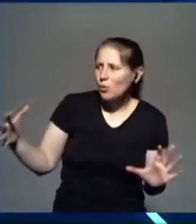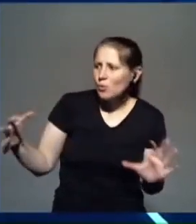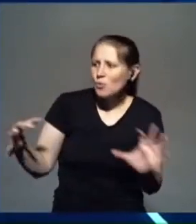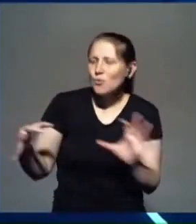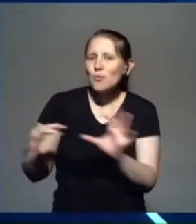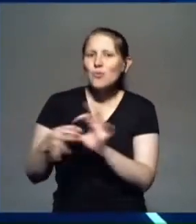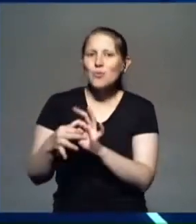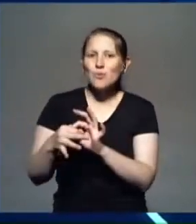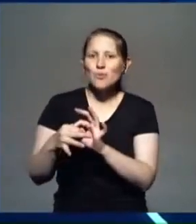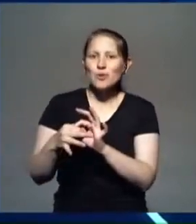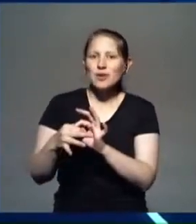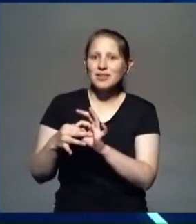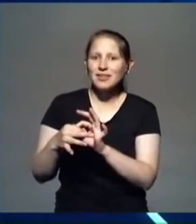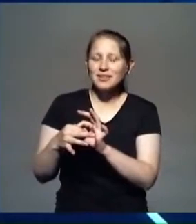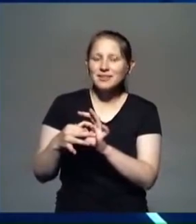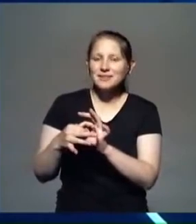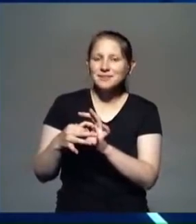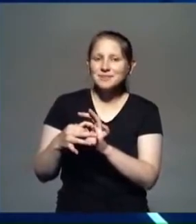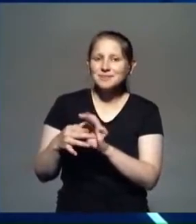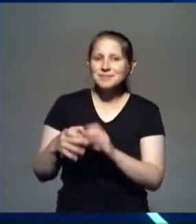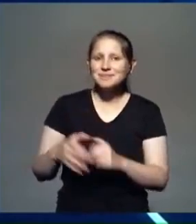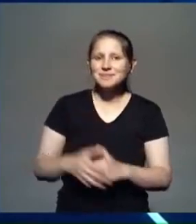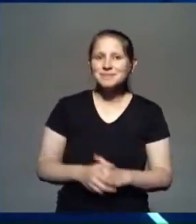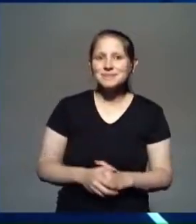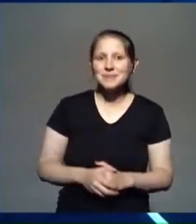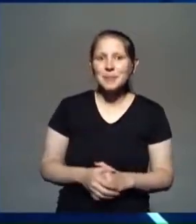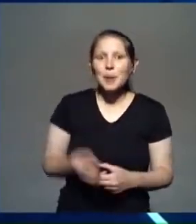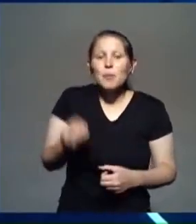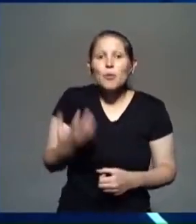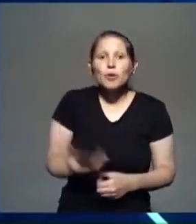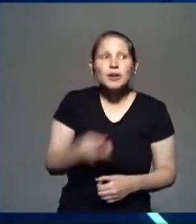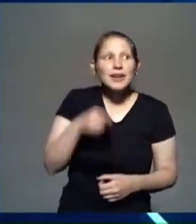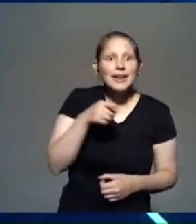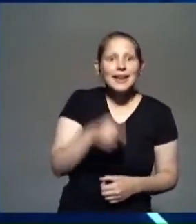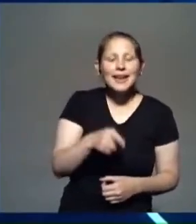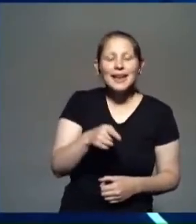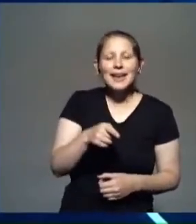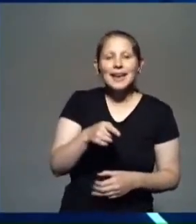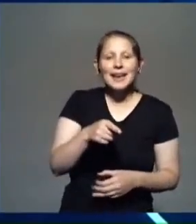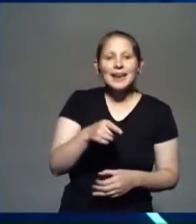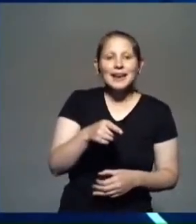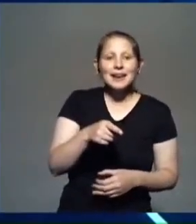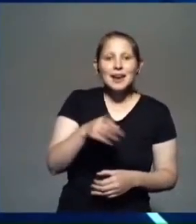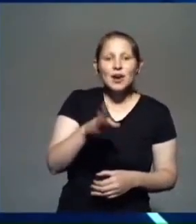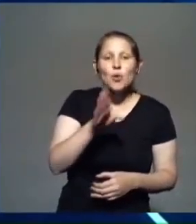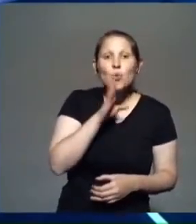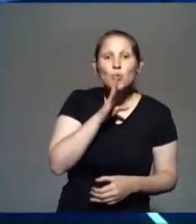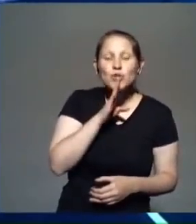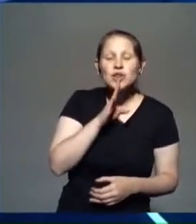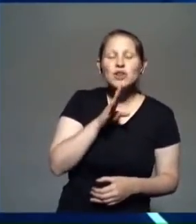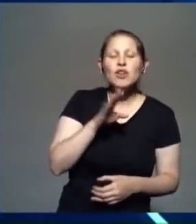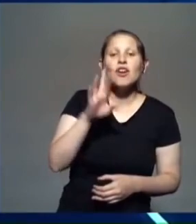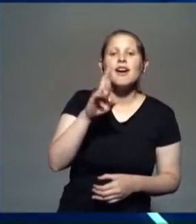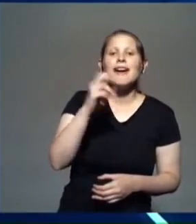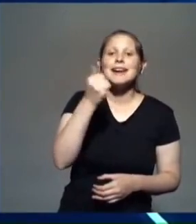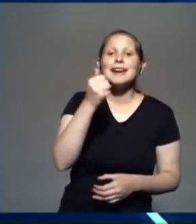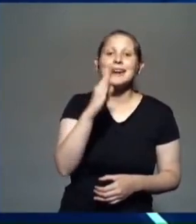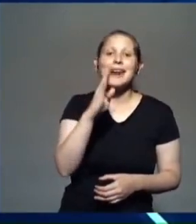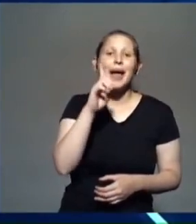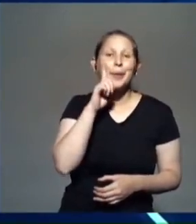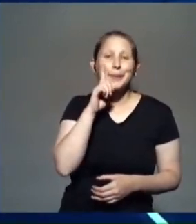derribar esta barrera porque un rabí encima públicamente nunca podría estar hablando con una mujer.